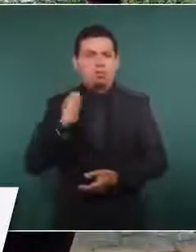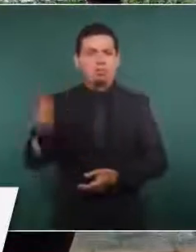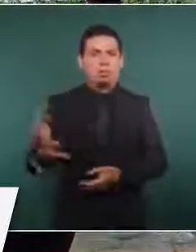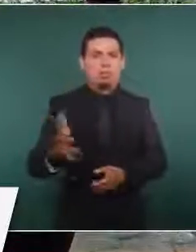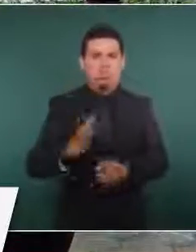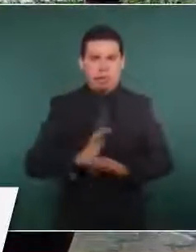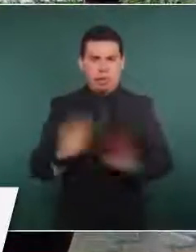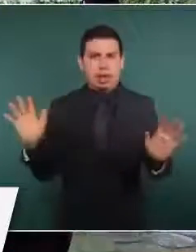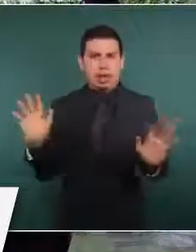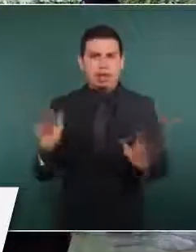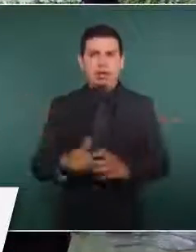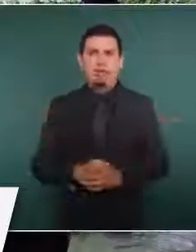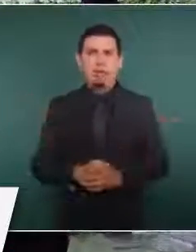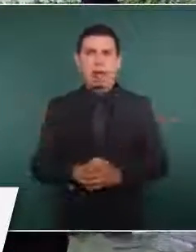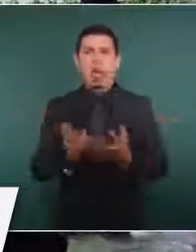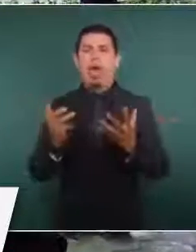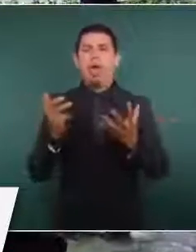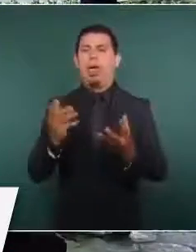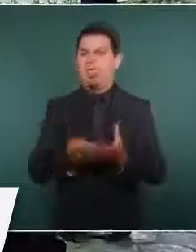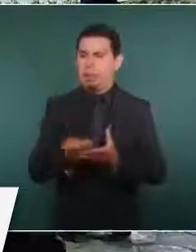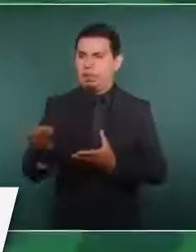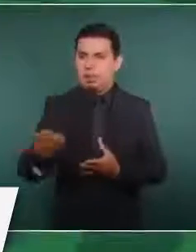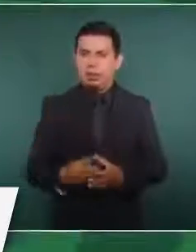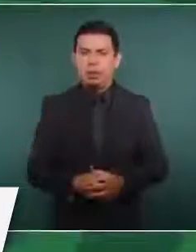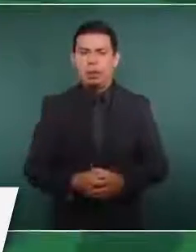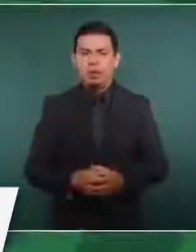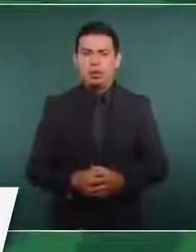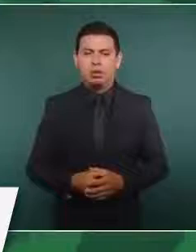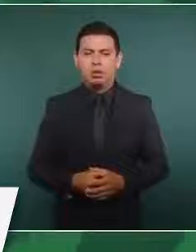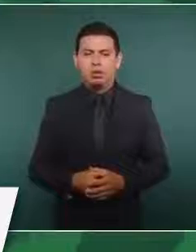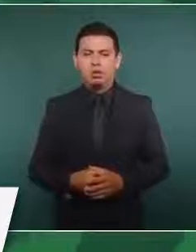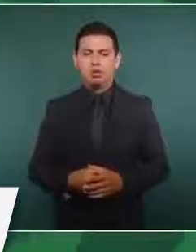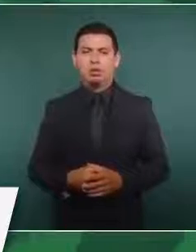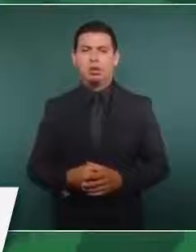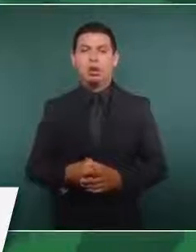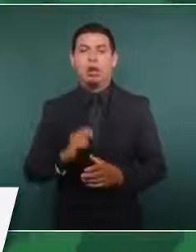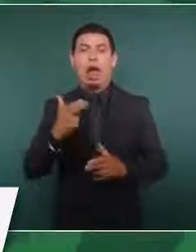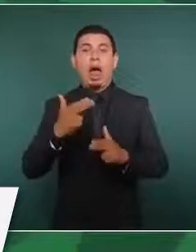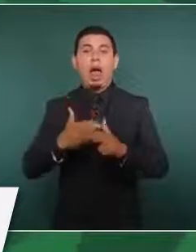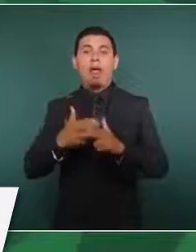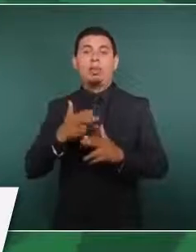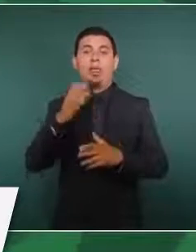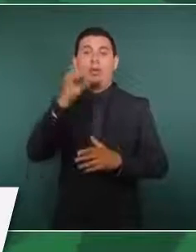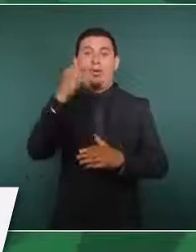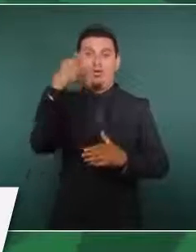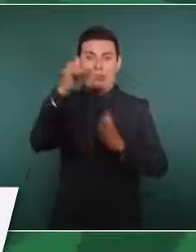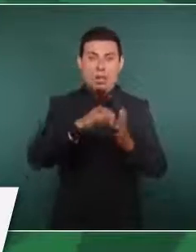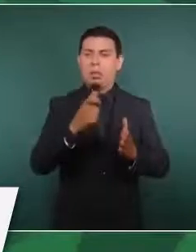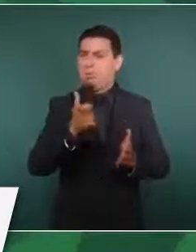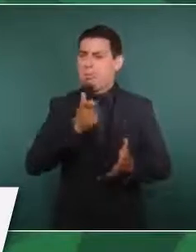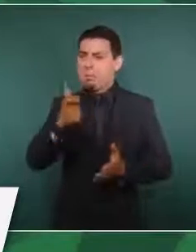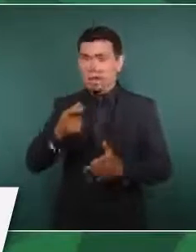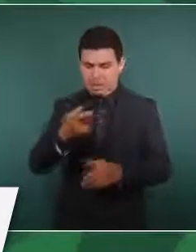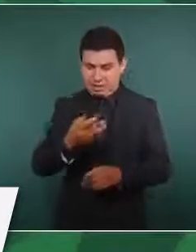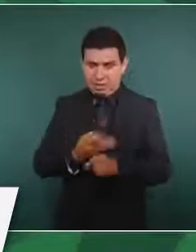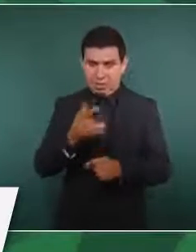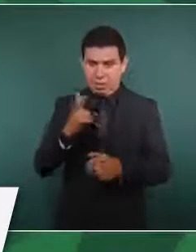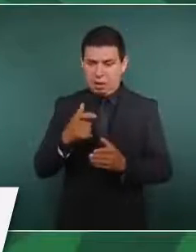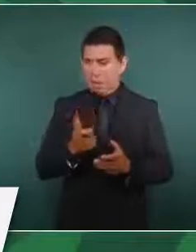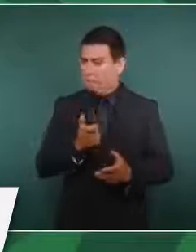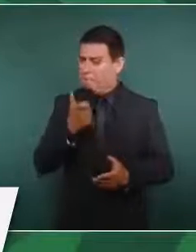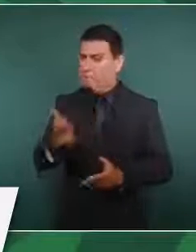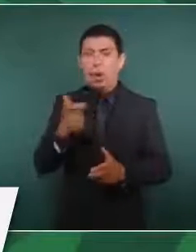es decir, se están entregando hasta octubre, en este mes se les